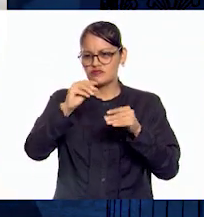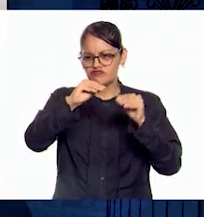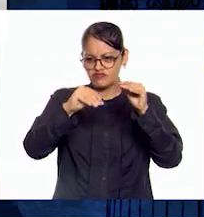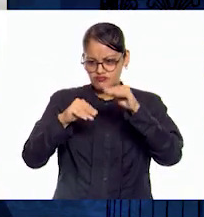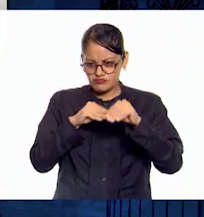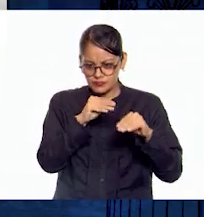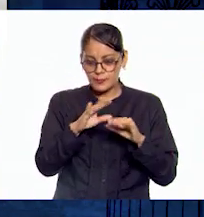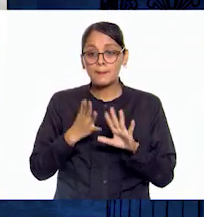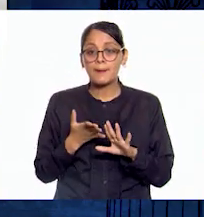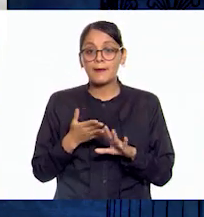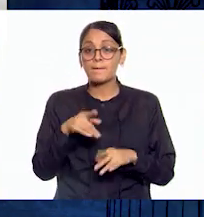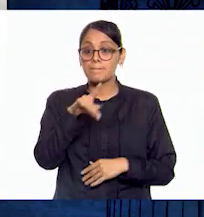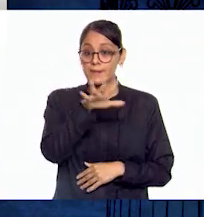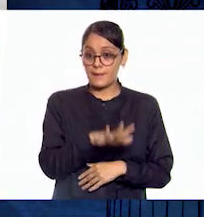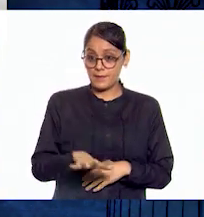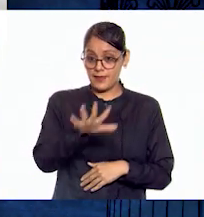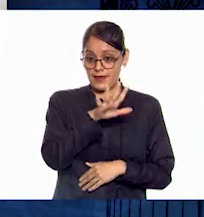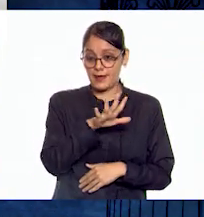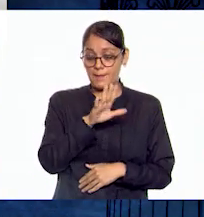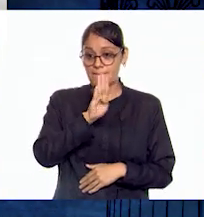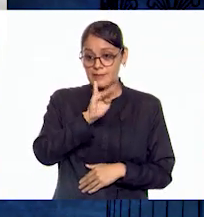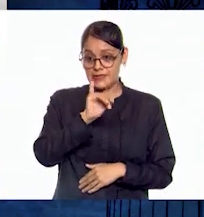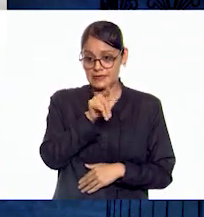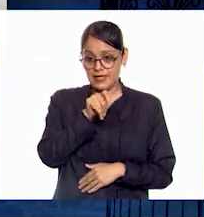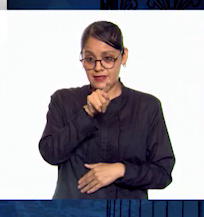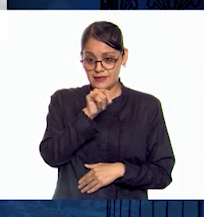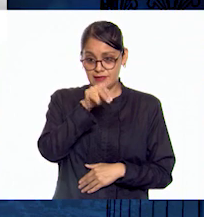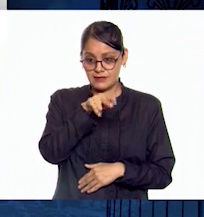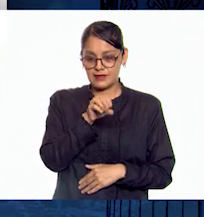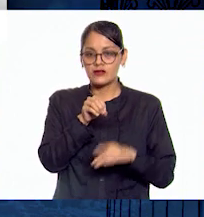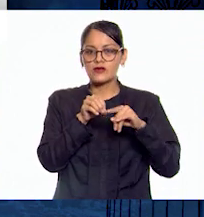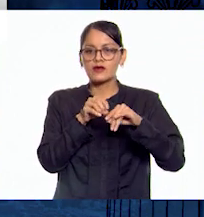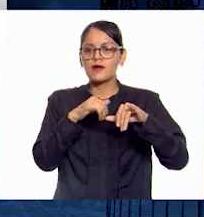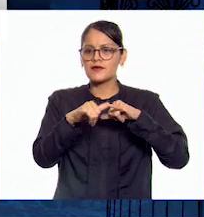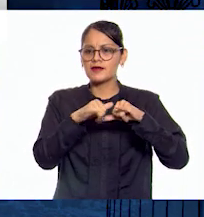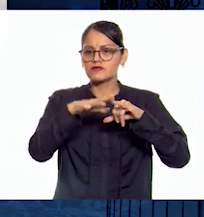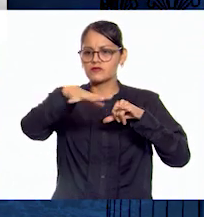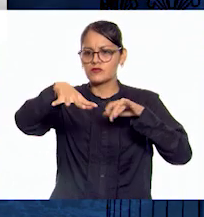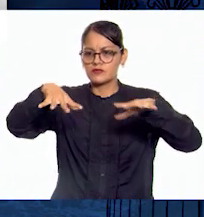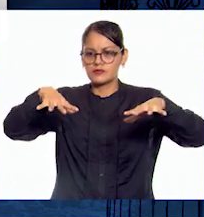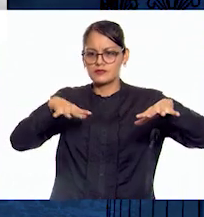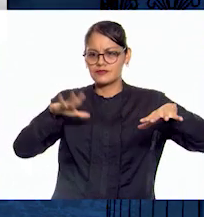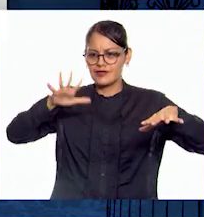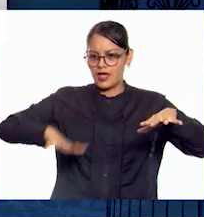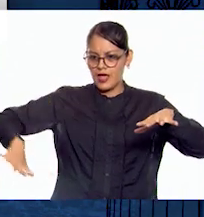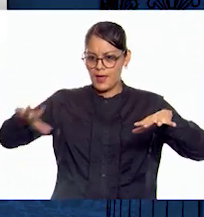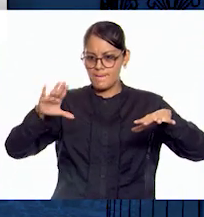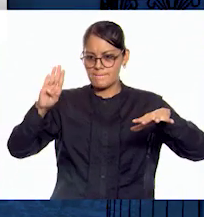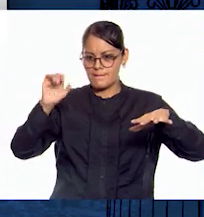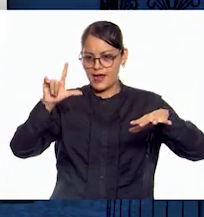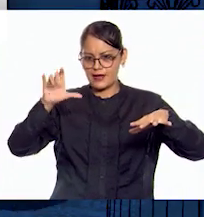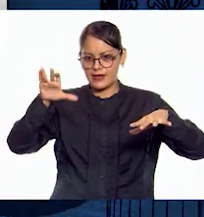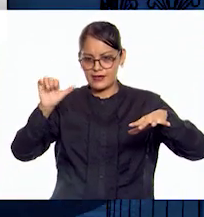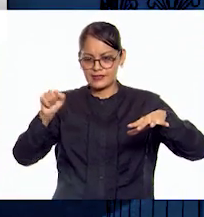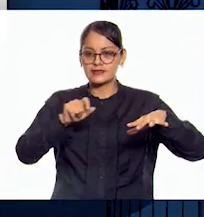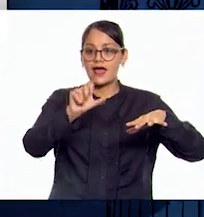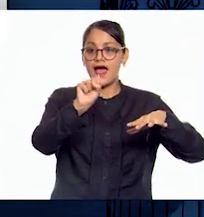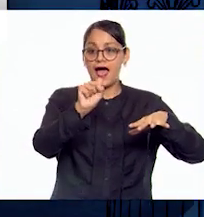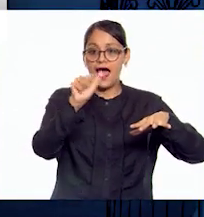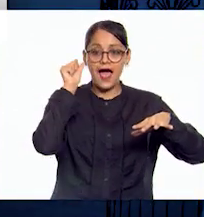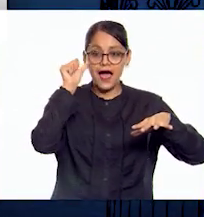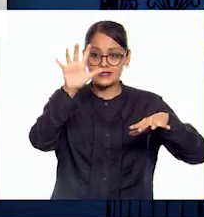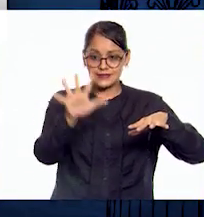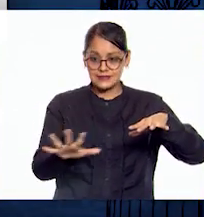El Imperio Bizantino abarcó los territorios que hoy ocupan la península de los Balcanes, Asia Menor, Siria,